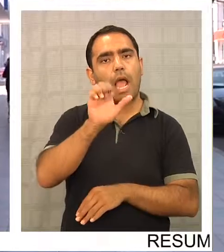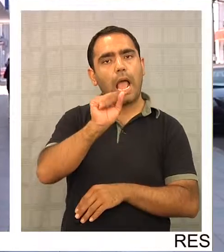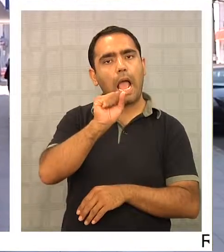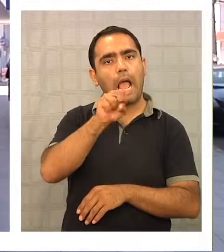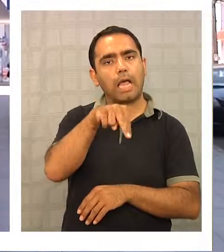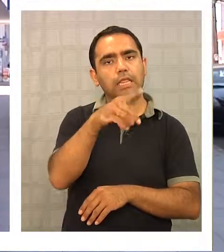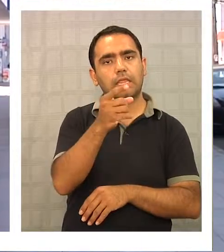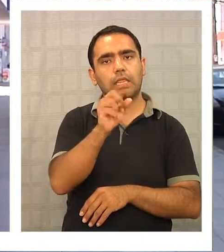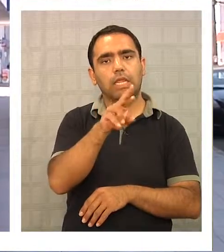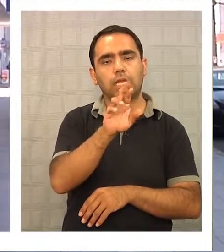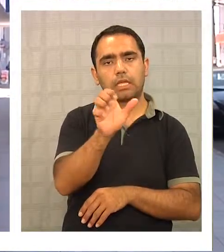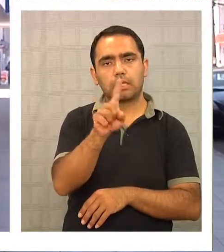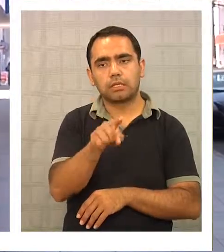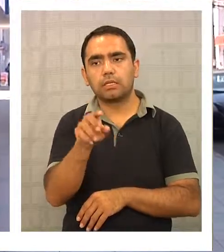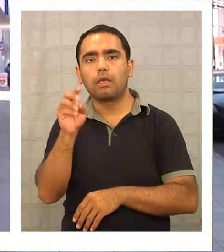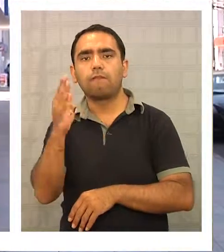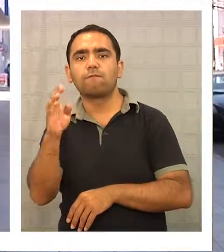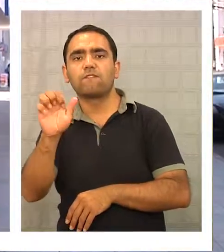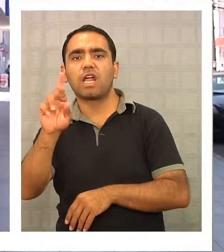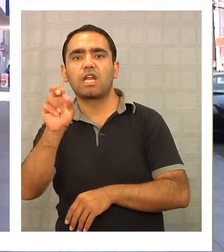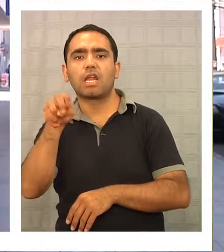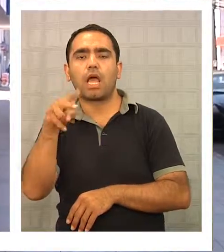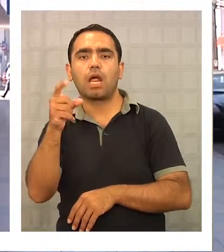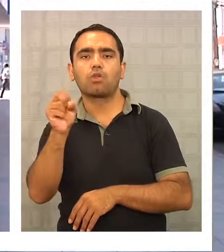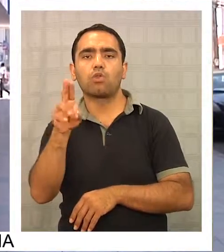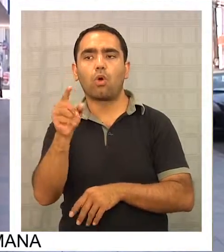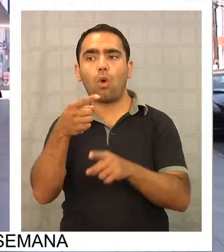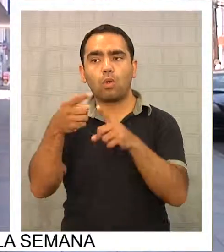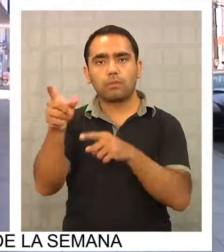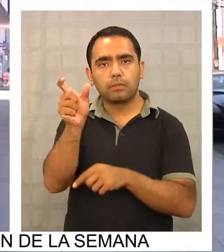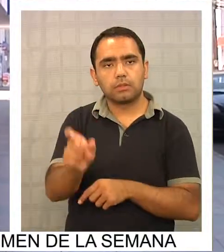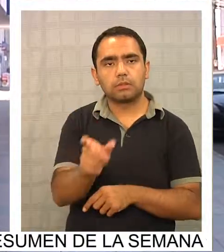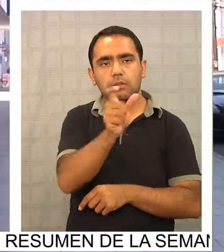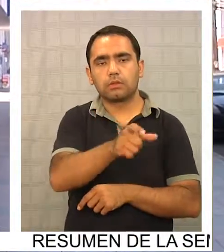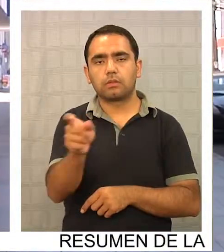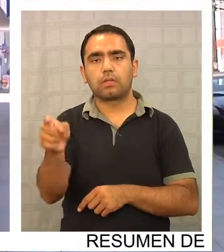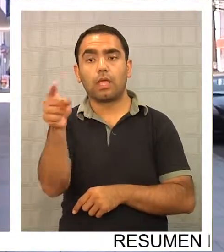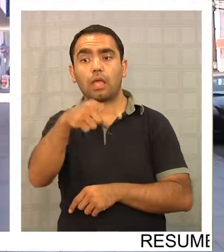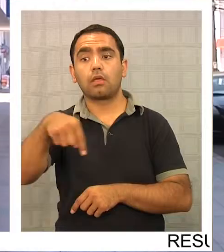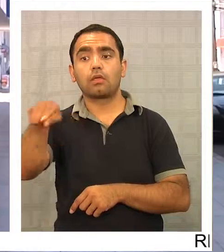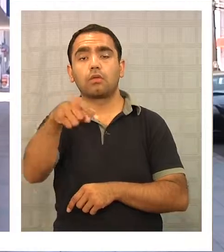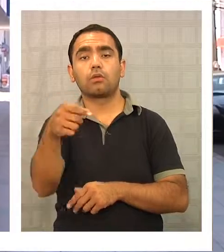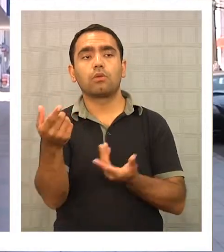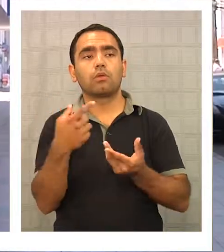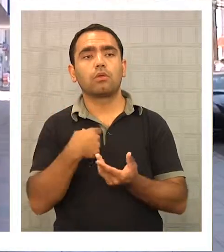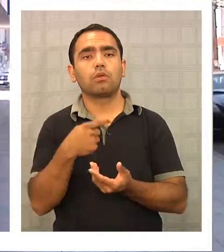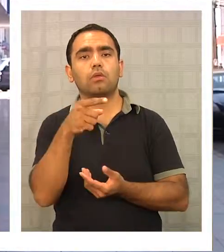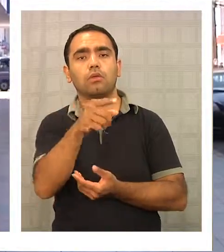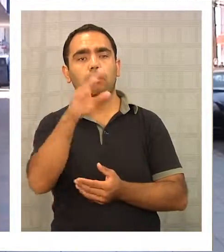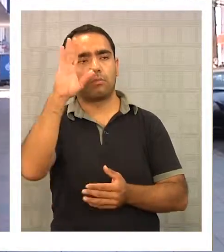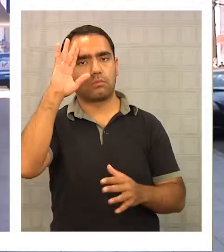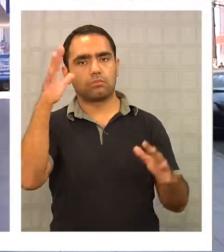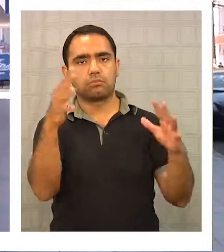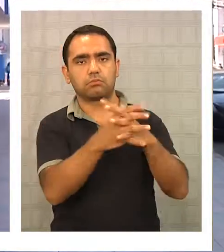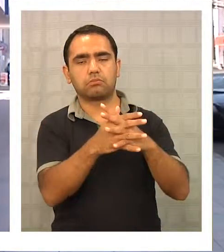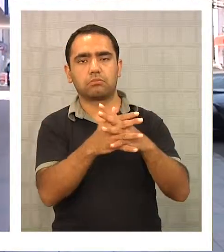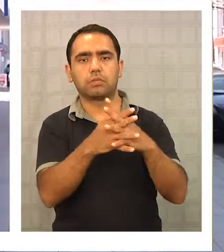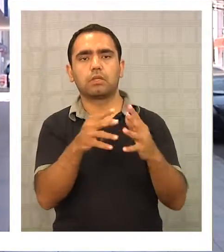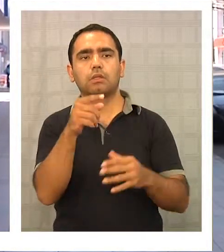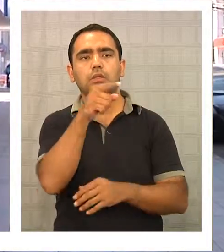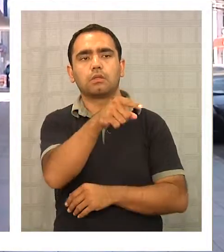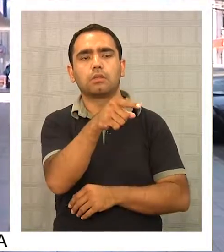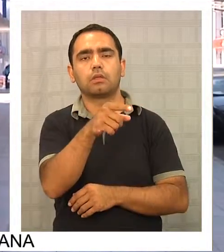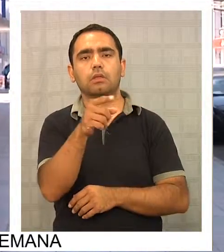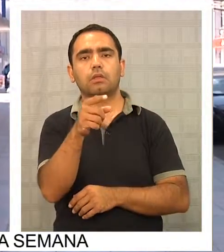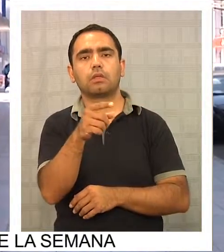y don Bernardo Leighton, donde el día 13 de septiembre condenan sistemáticamente el golpe de Estado y donde indican que